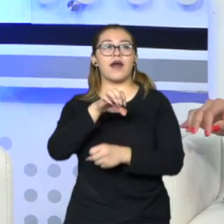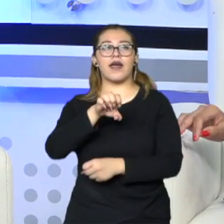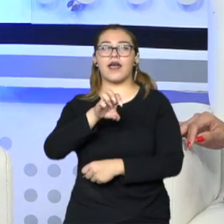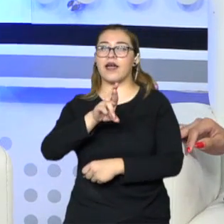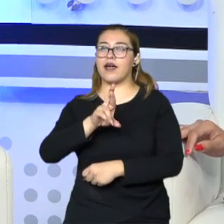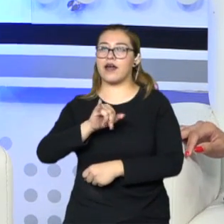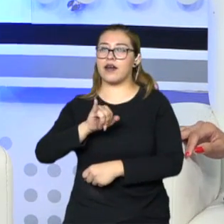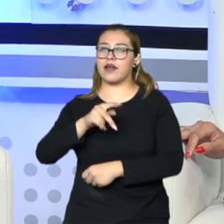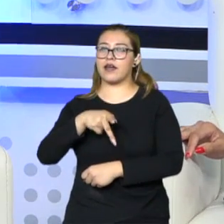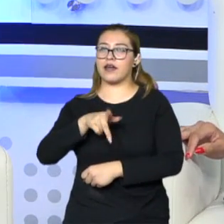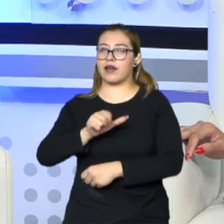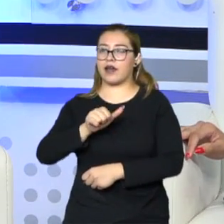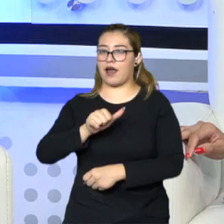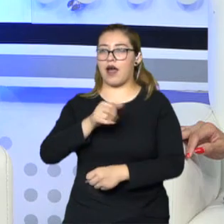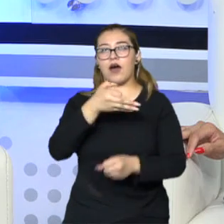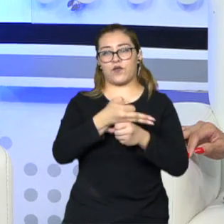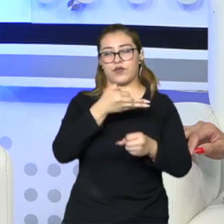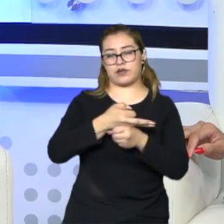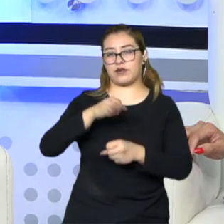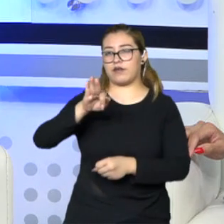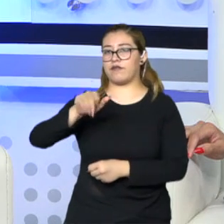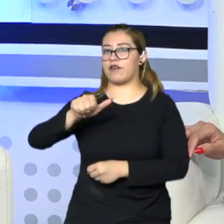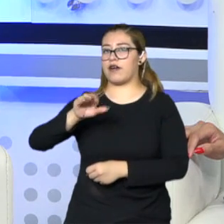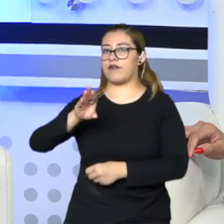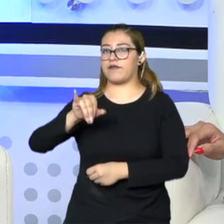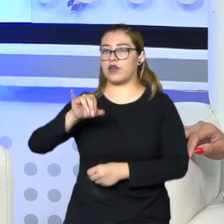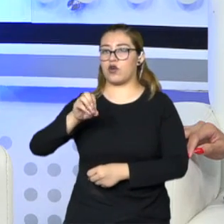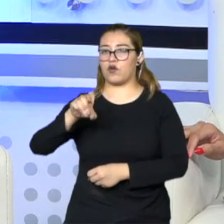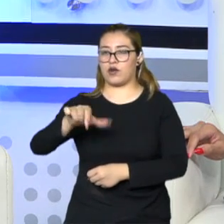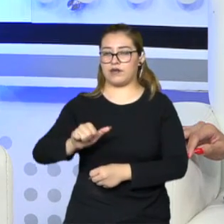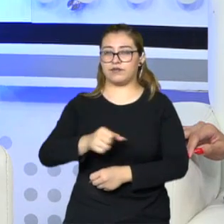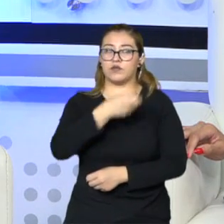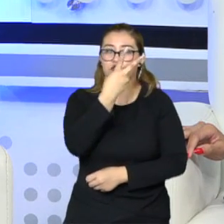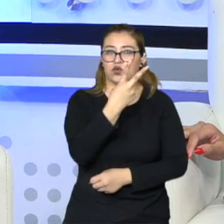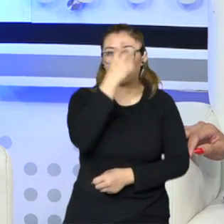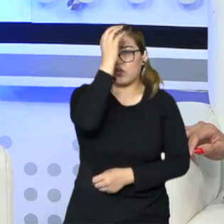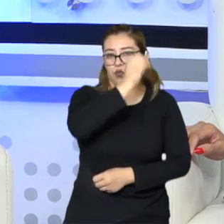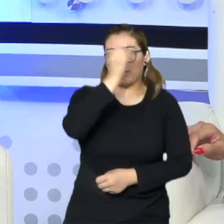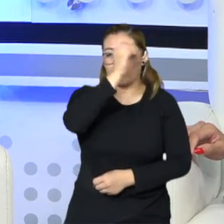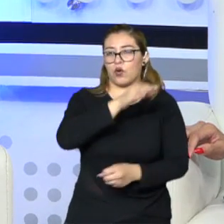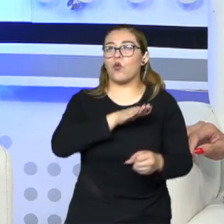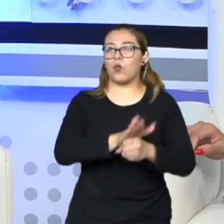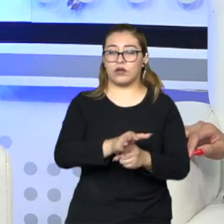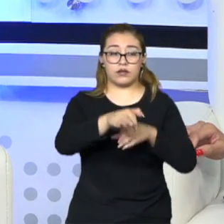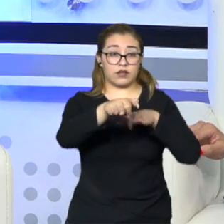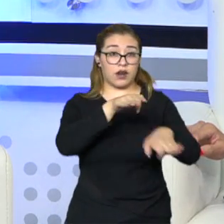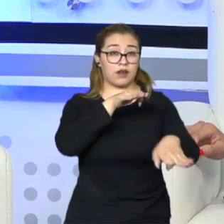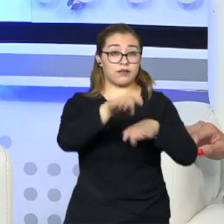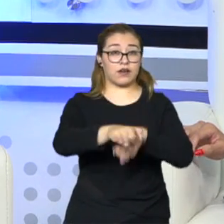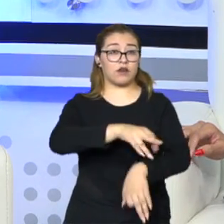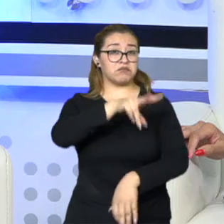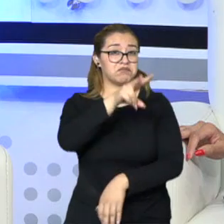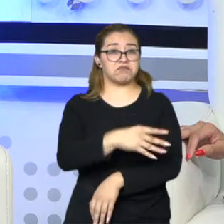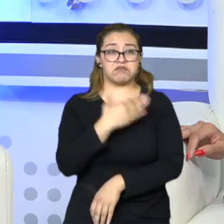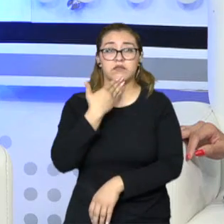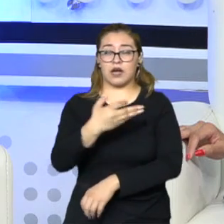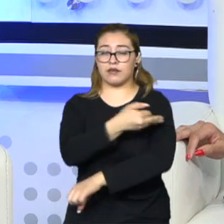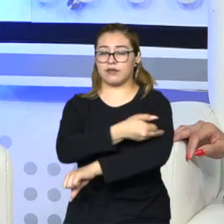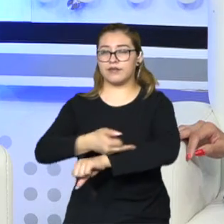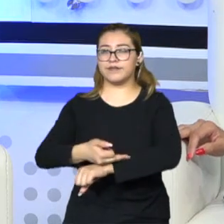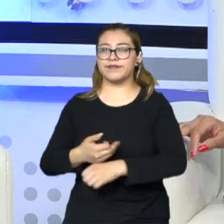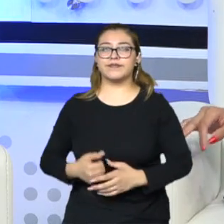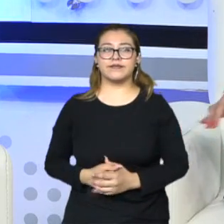y ahorita de Fabiola. Pero prácticamente yo creo que esos dos temas. Prácticamente el tema del trabajo muy bien en el núcleo familiar.